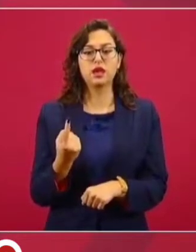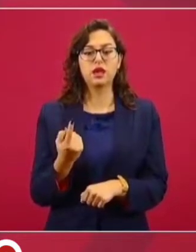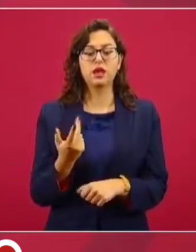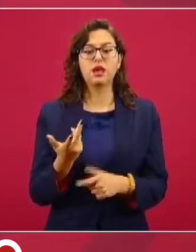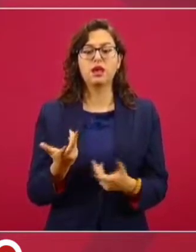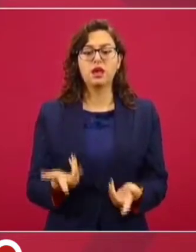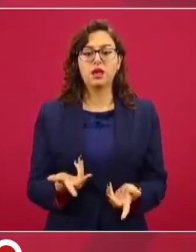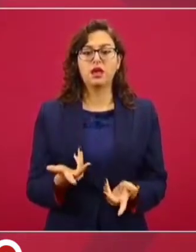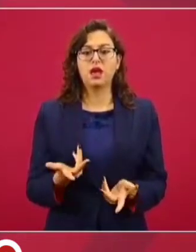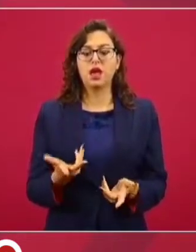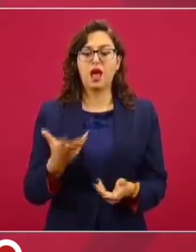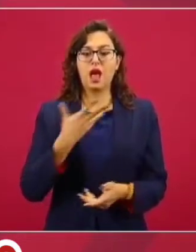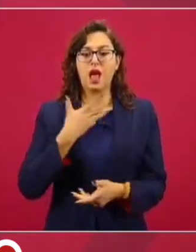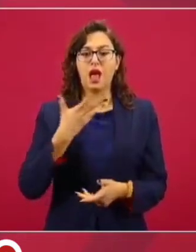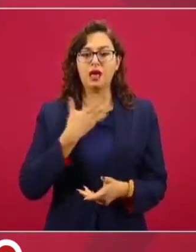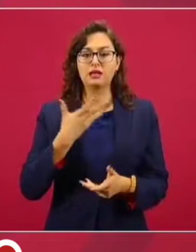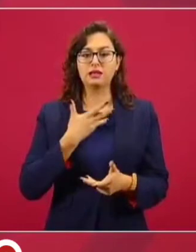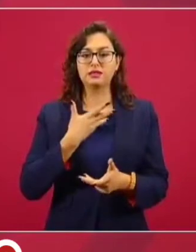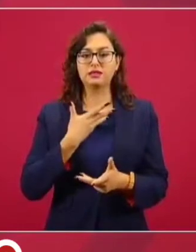Servicio de Protección Federal.